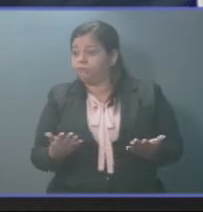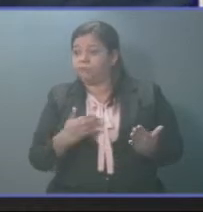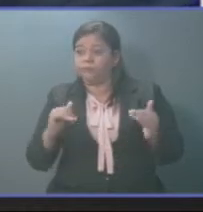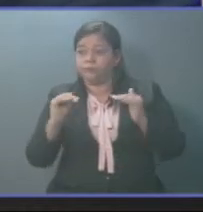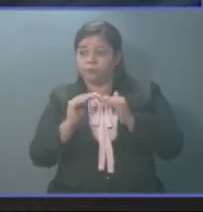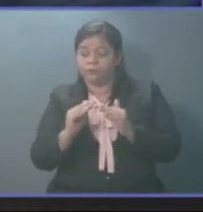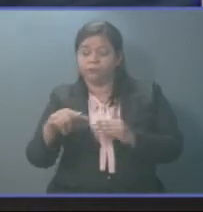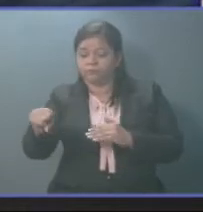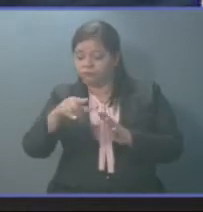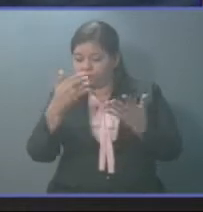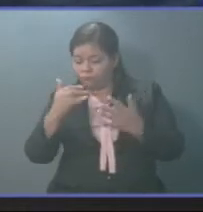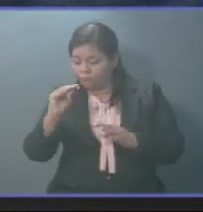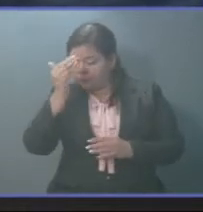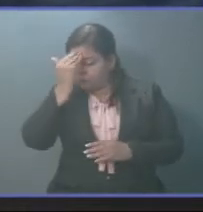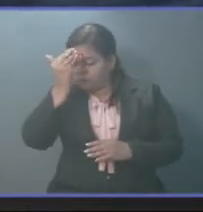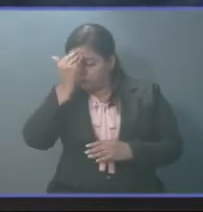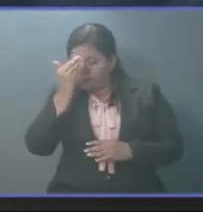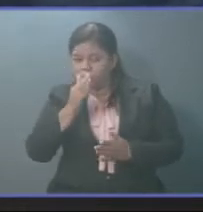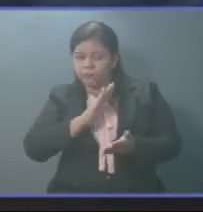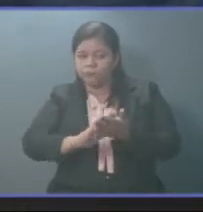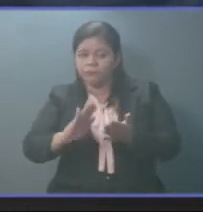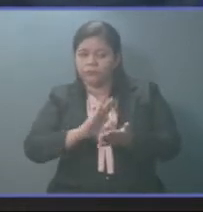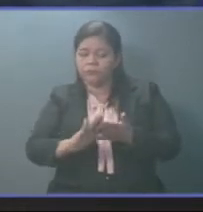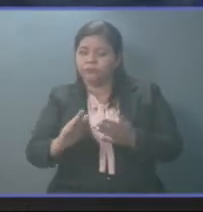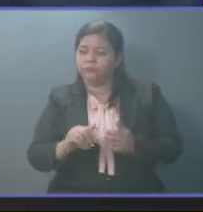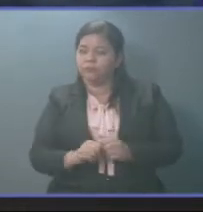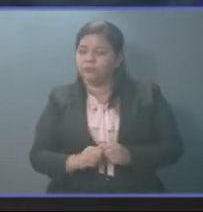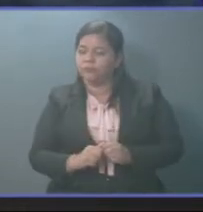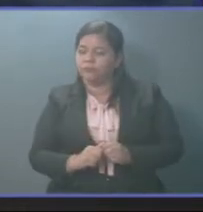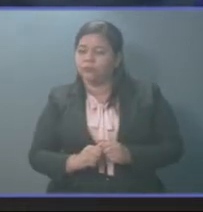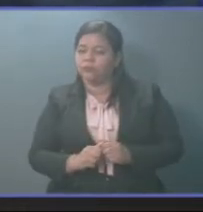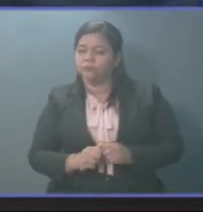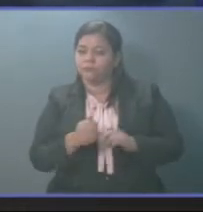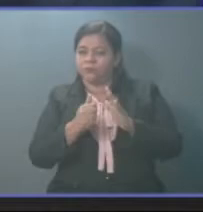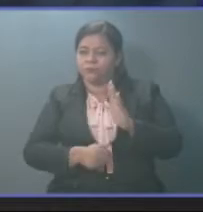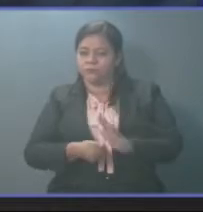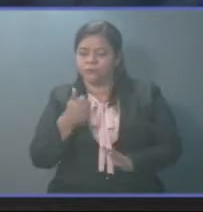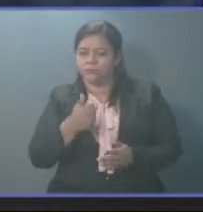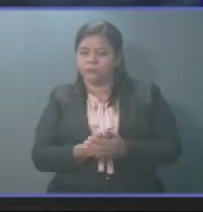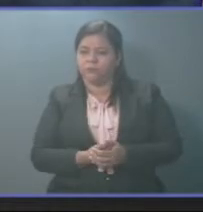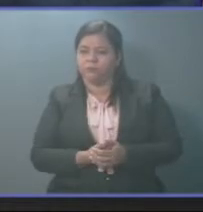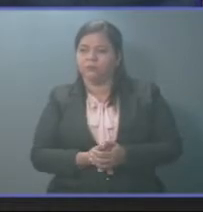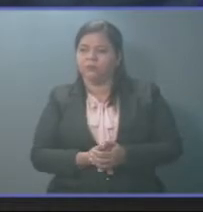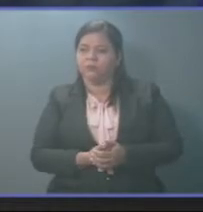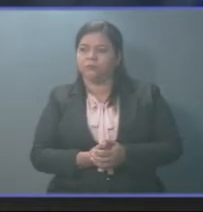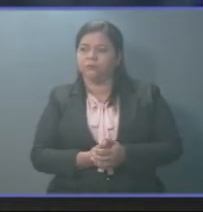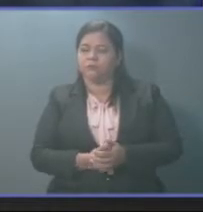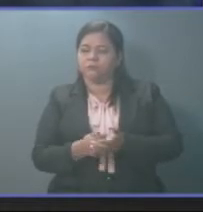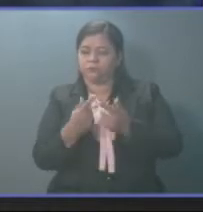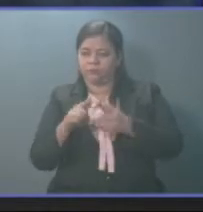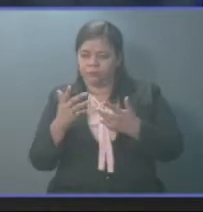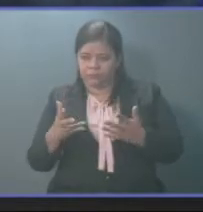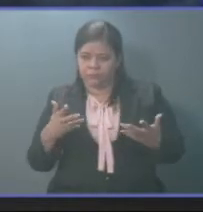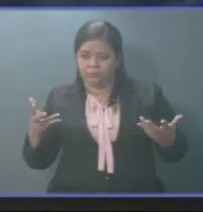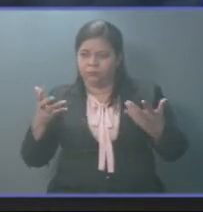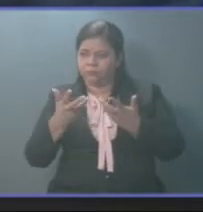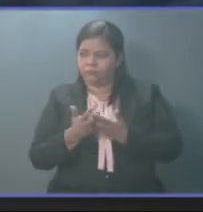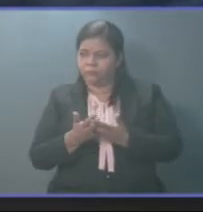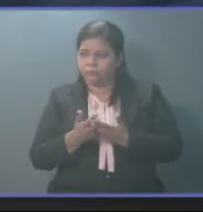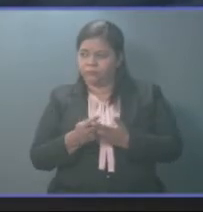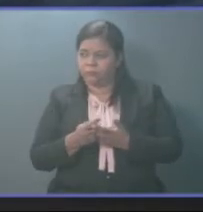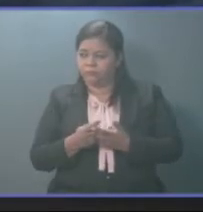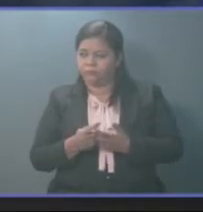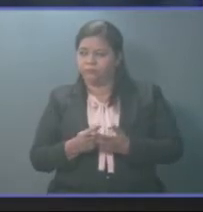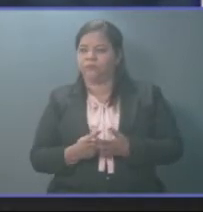saben que esta compra tuvo que haber estado en el presupuesto 2020 y